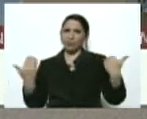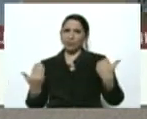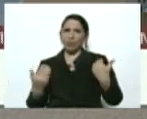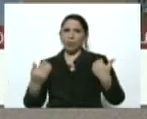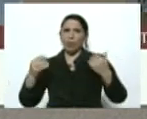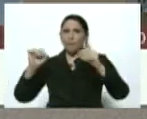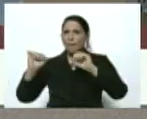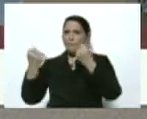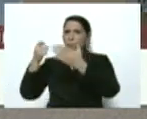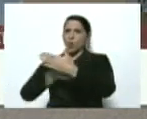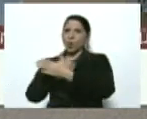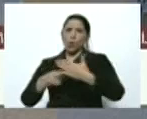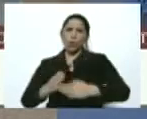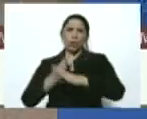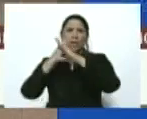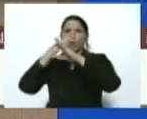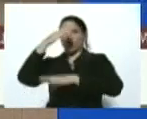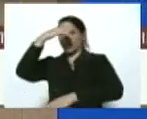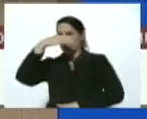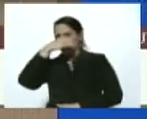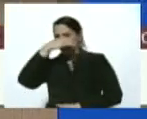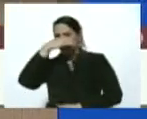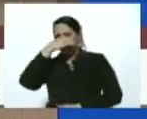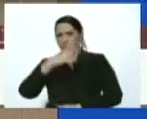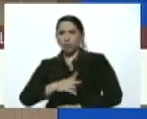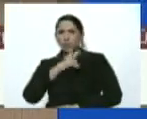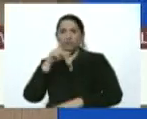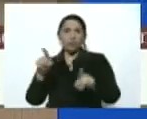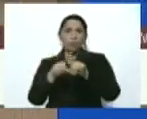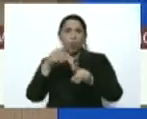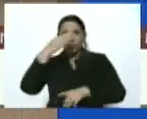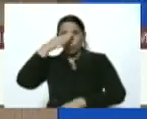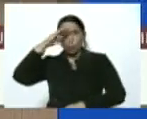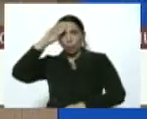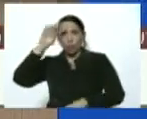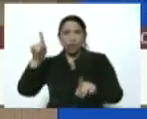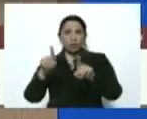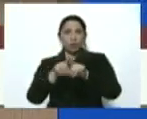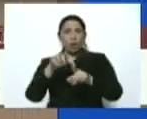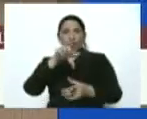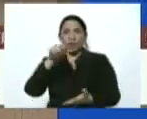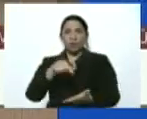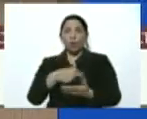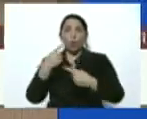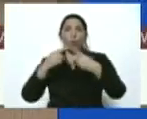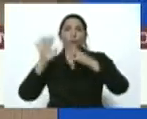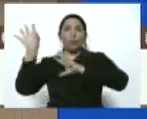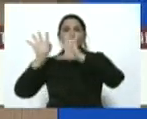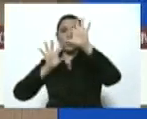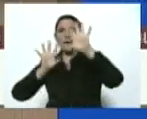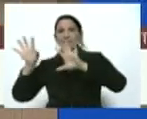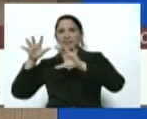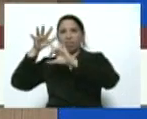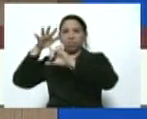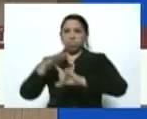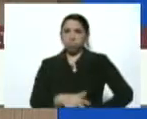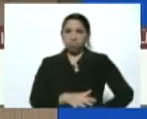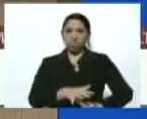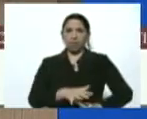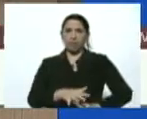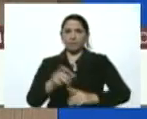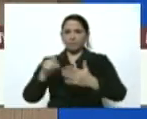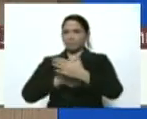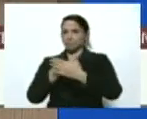bloqueo criminal terrible al igual que Cuba al igual que Irán y otros países sometidos a